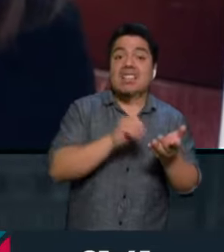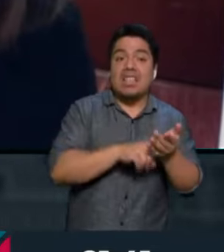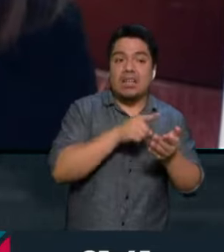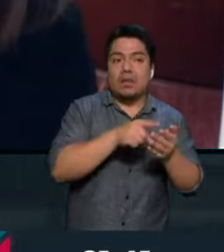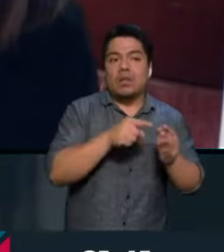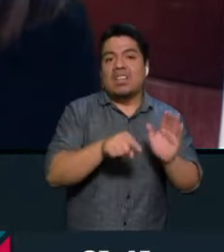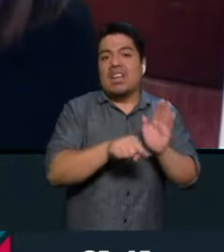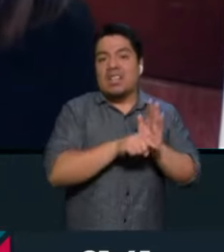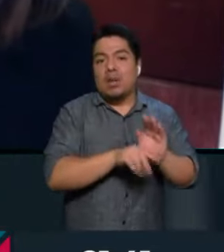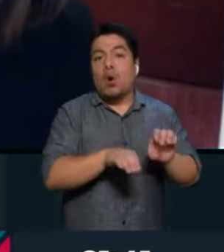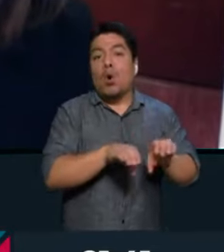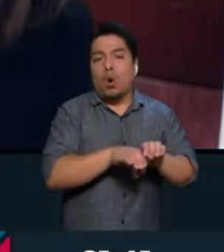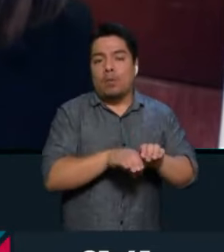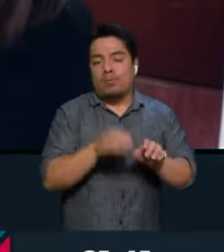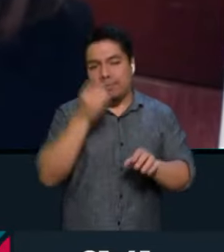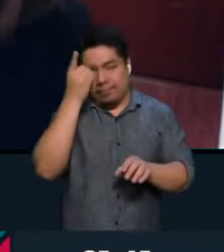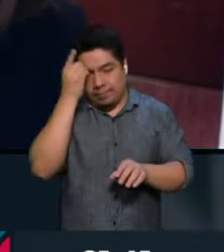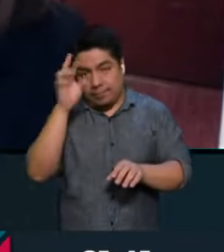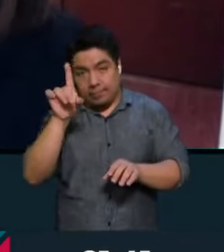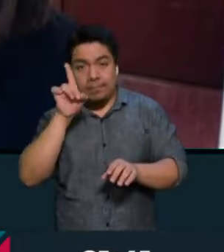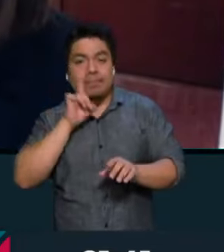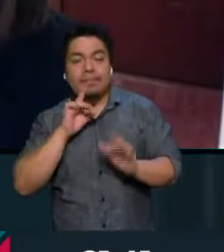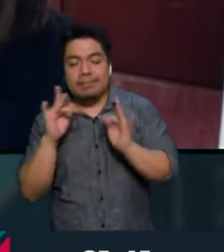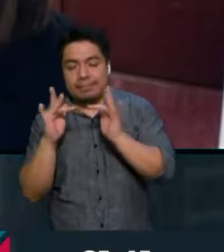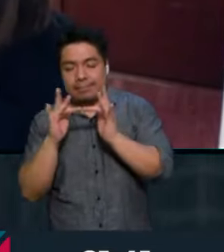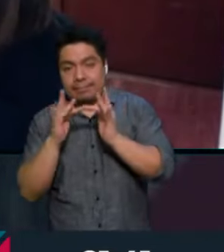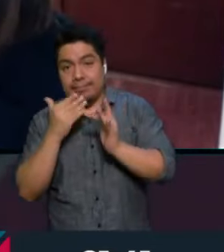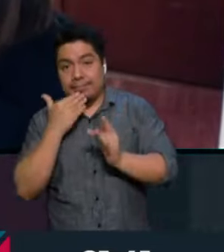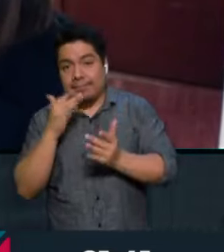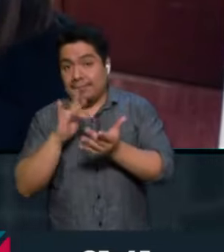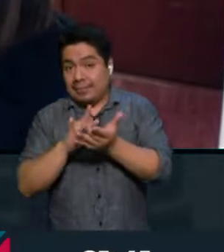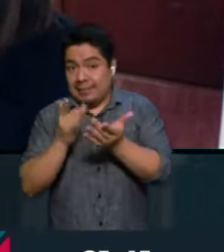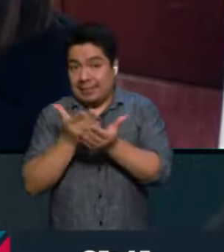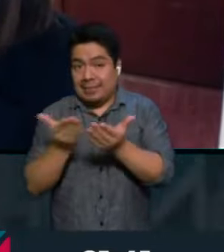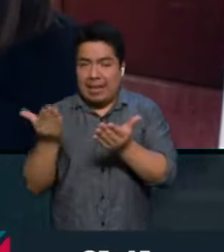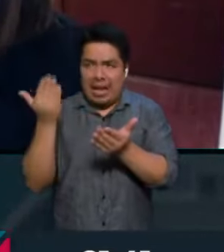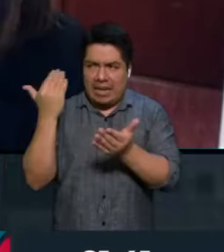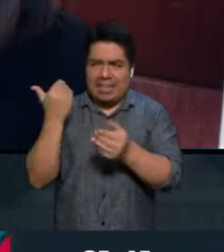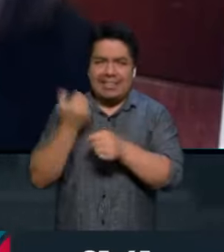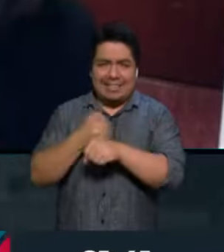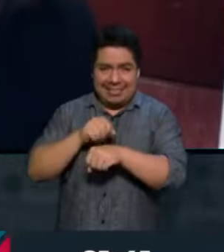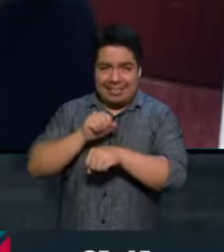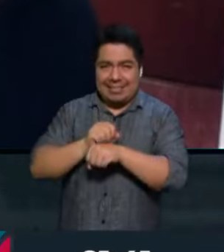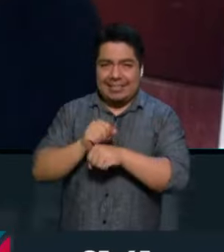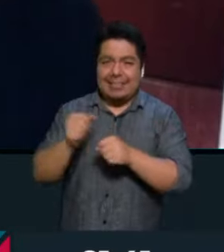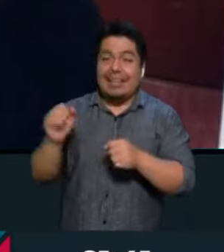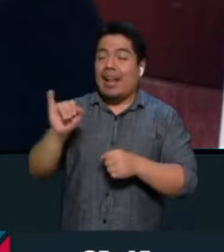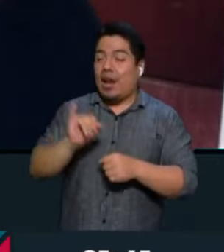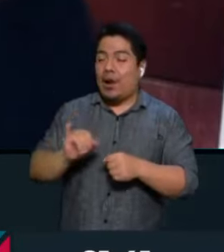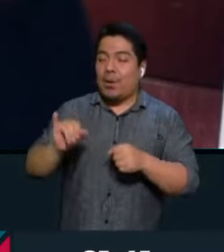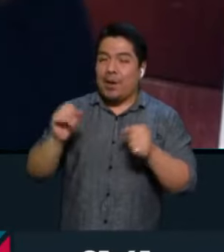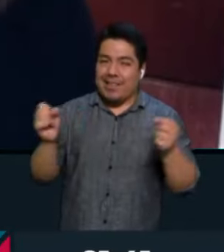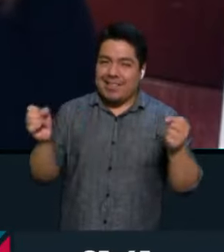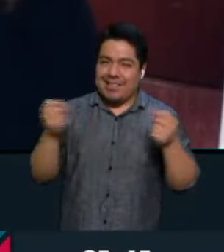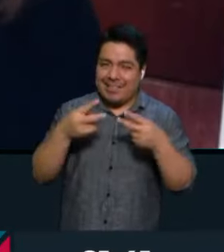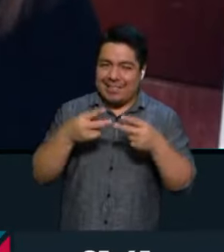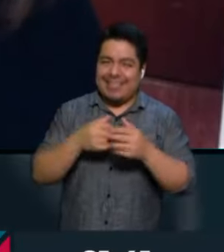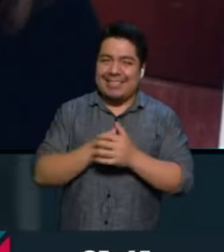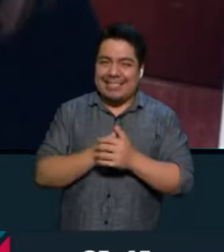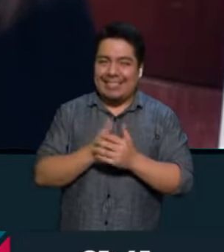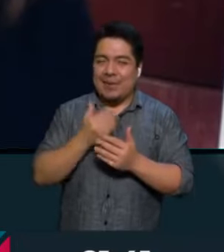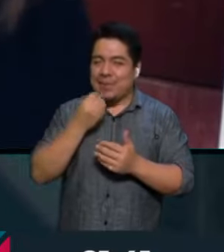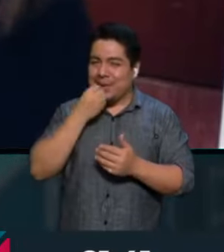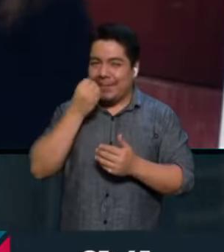Así es. Doctora, pues le agradezco mucho por tomarnos la comunicación, por darnos la primicia desde hace un par de semanas y nos vemos por acá el jueves. Estuvo